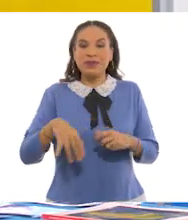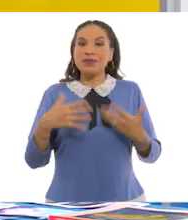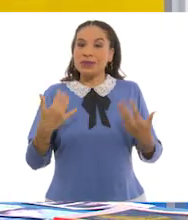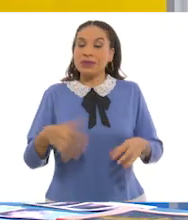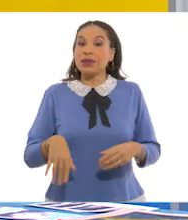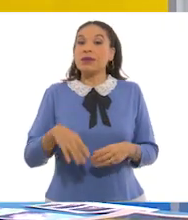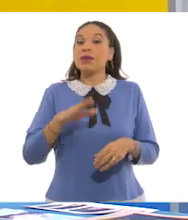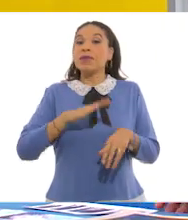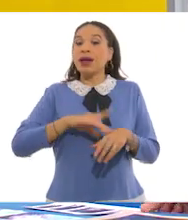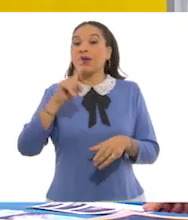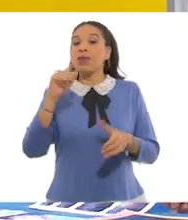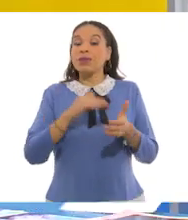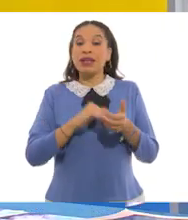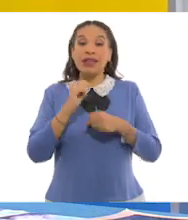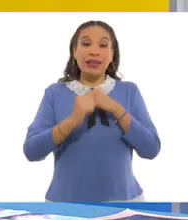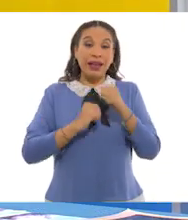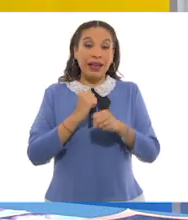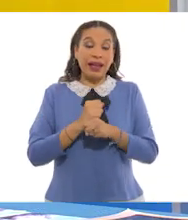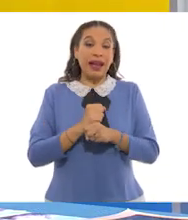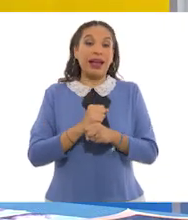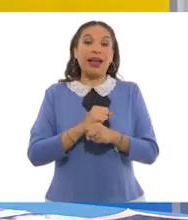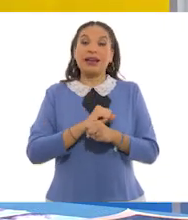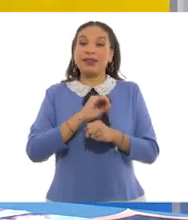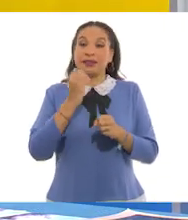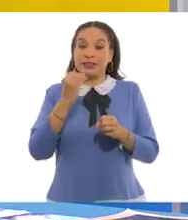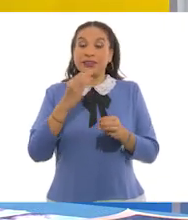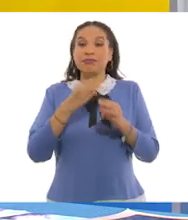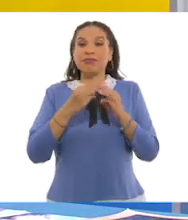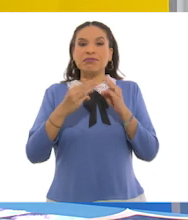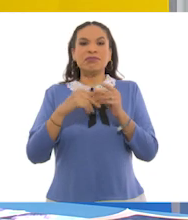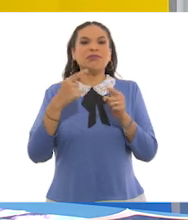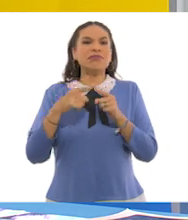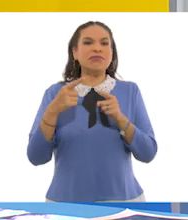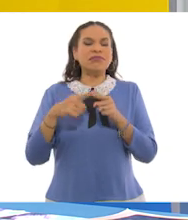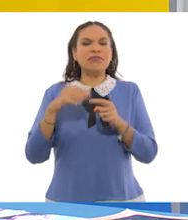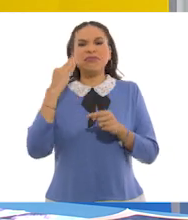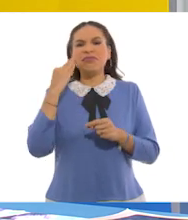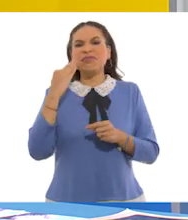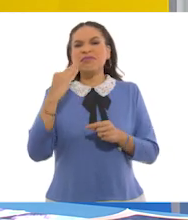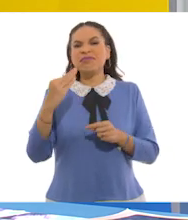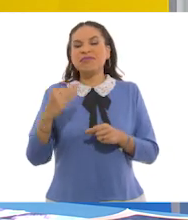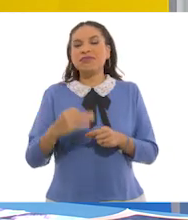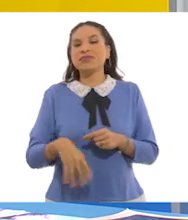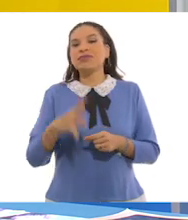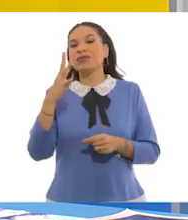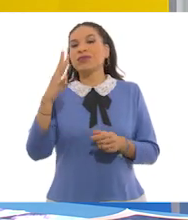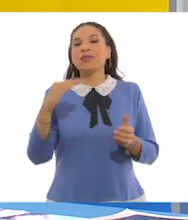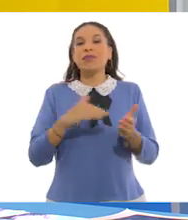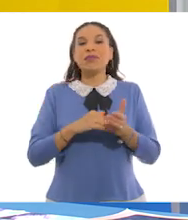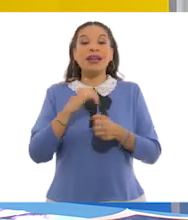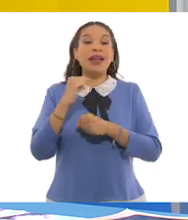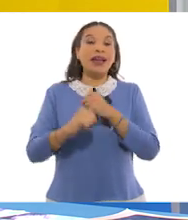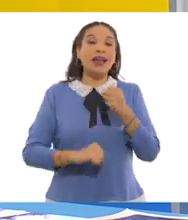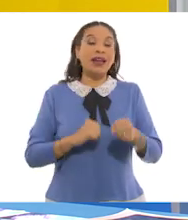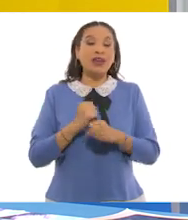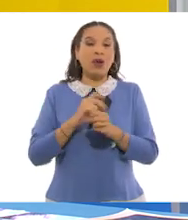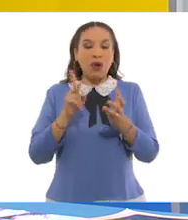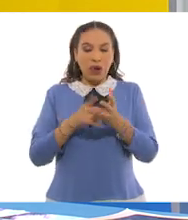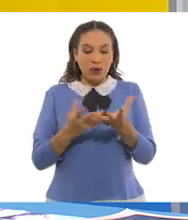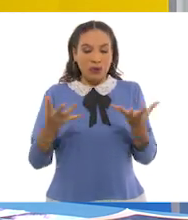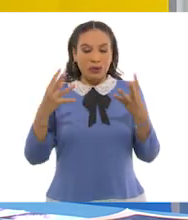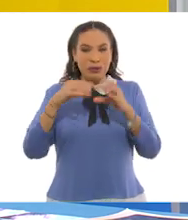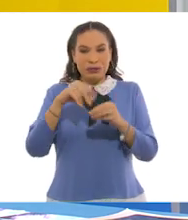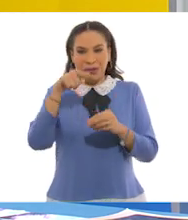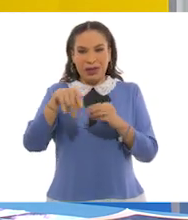Ciertamente, más de 1,000 años y así llegamos a materiales que tardan hasta 4,000 años. Ajá, en reintegrarse a la